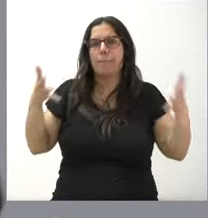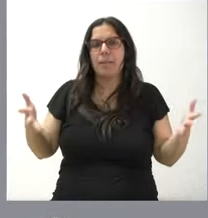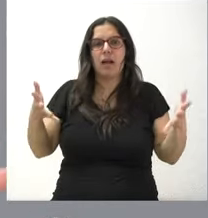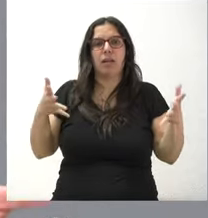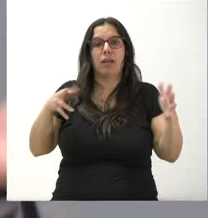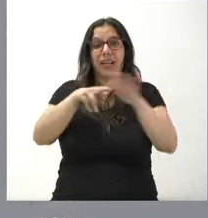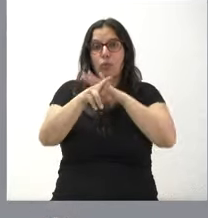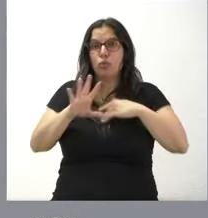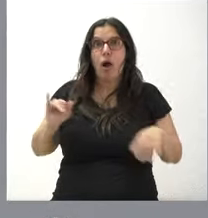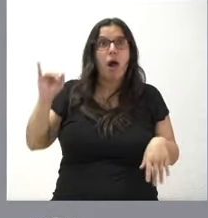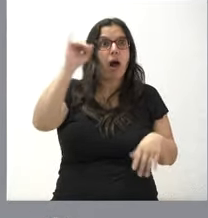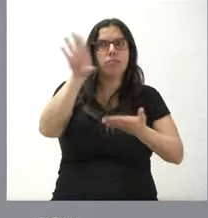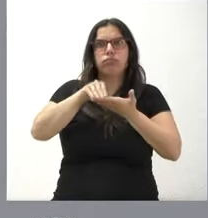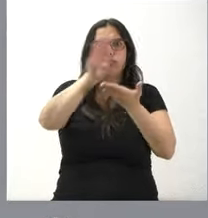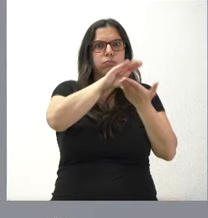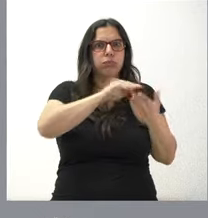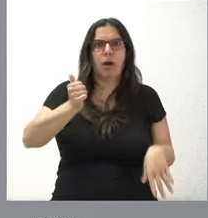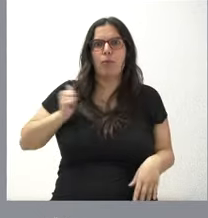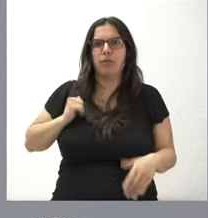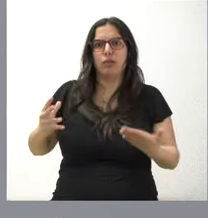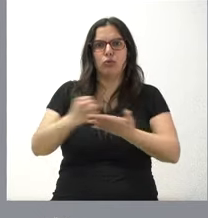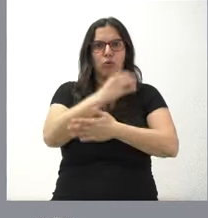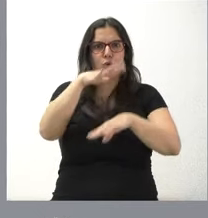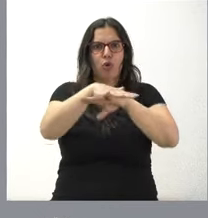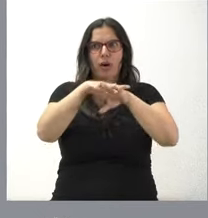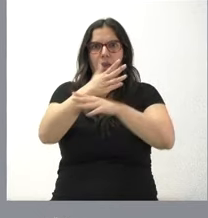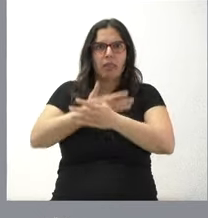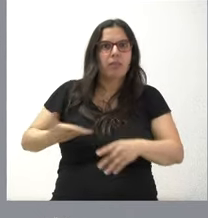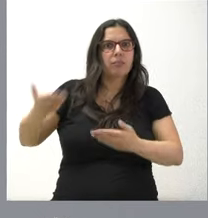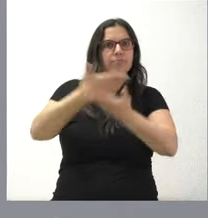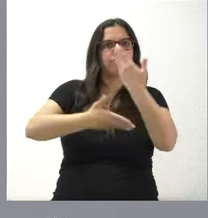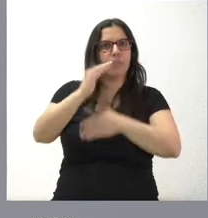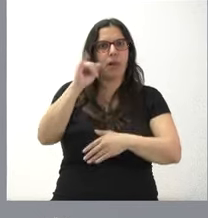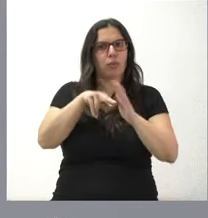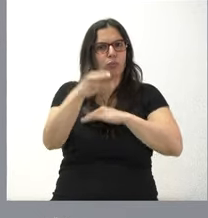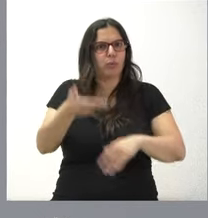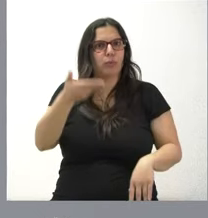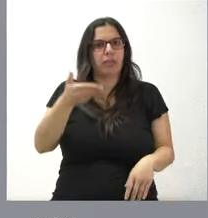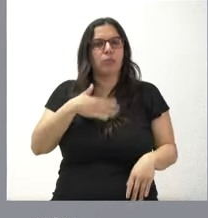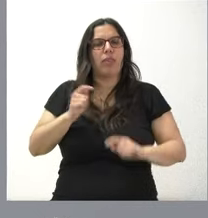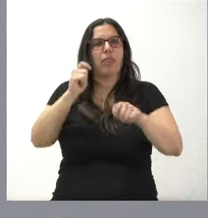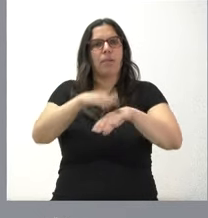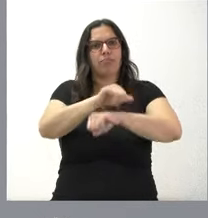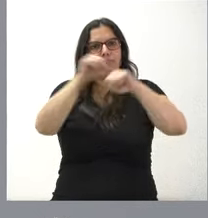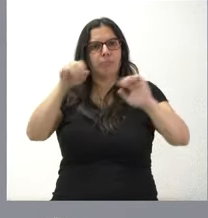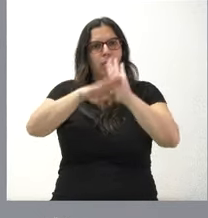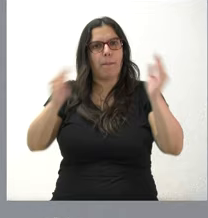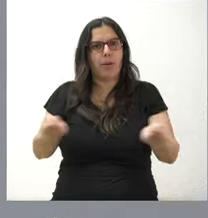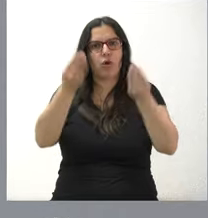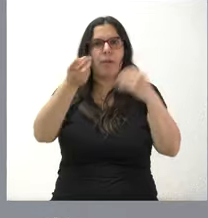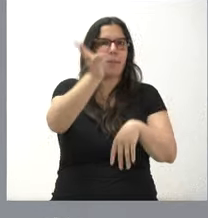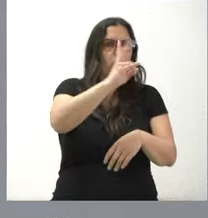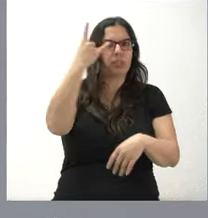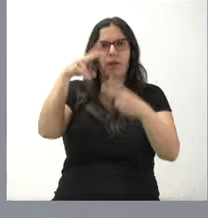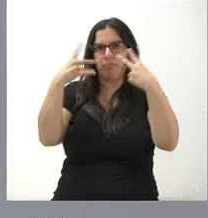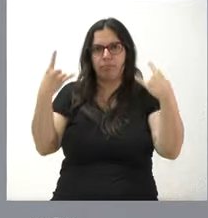todos los recursos que la red asistencial de Castilla y León dispone y dispone de recursos importantes que pueden fortalecer el programa, tanto en Valladolid como en